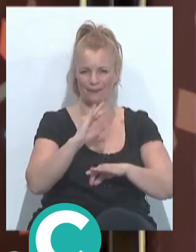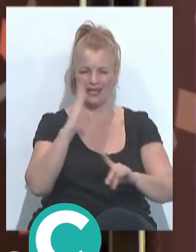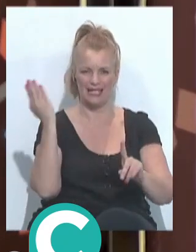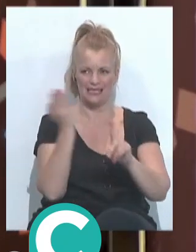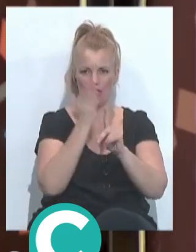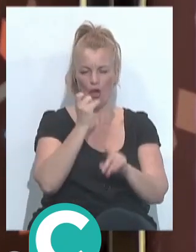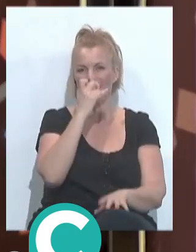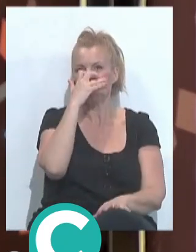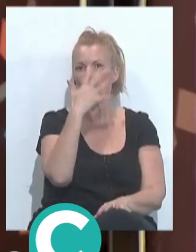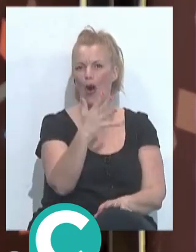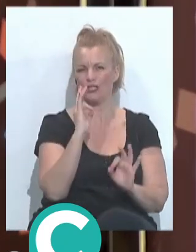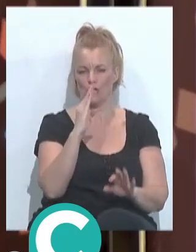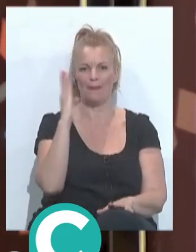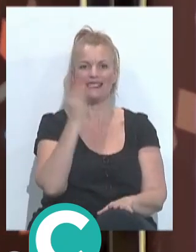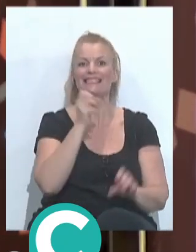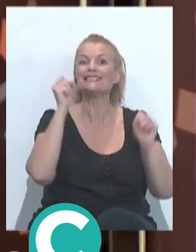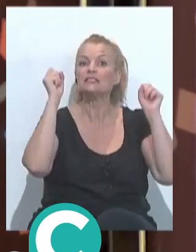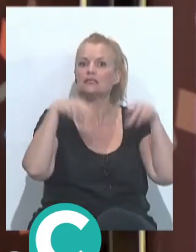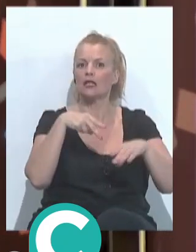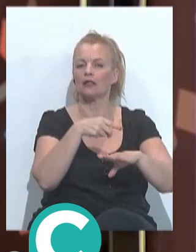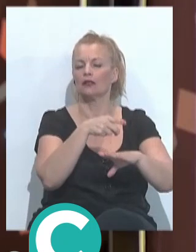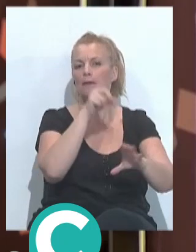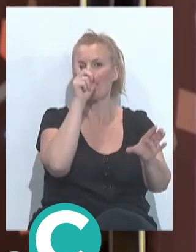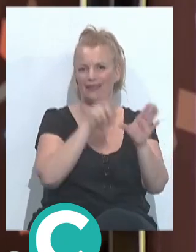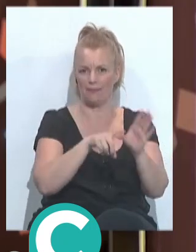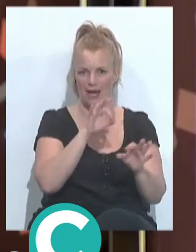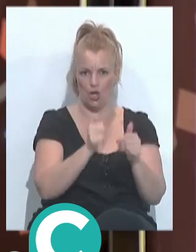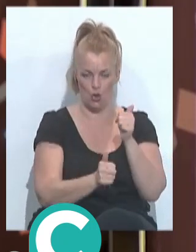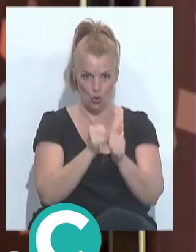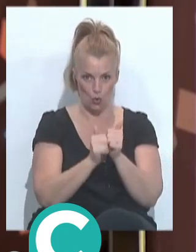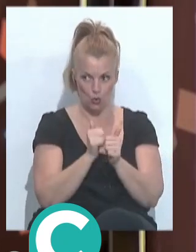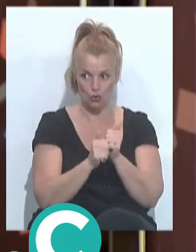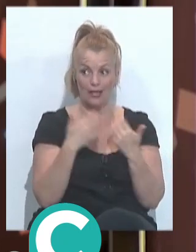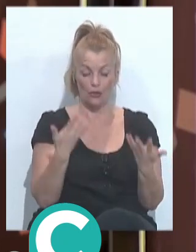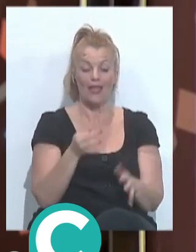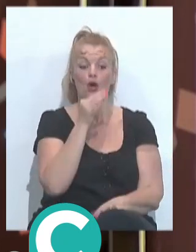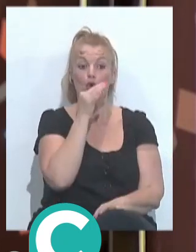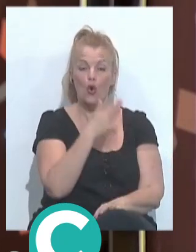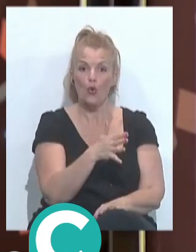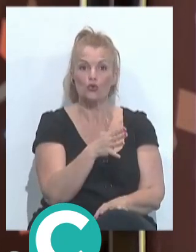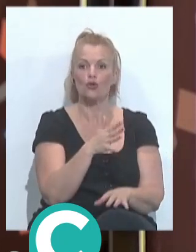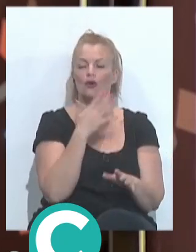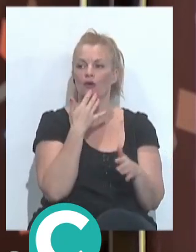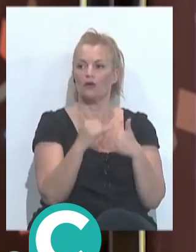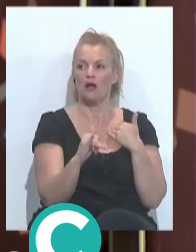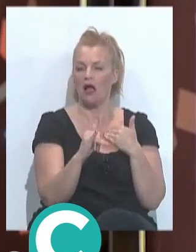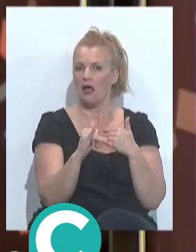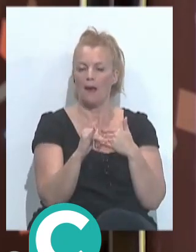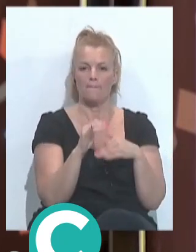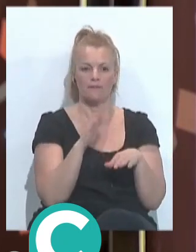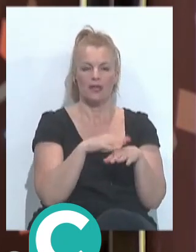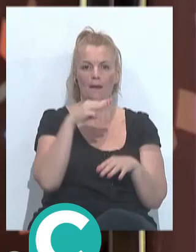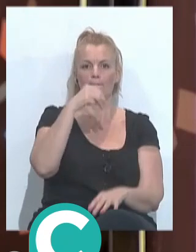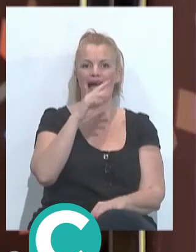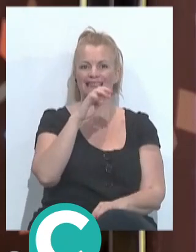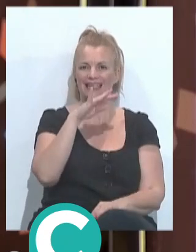esos cinco años que se hablaba de penalización sin participar en el concurso ahí hemos visto como el jurado en este caso nos ha tembrado el pulso con el